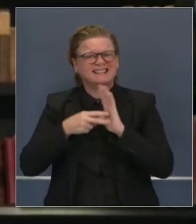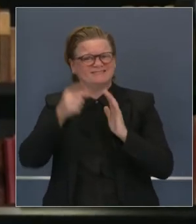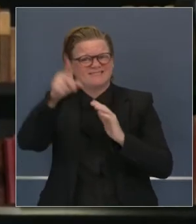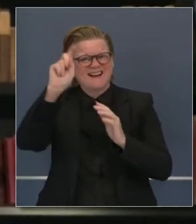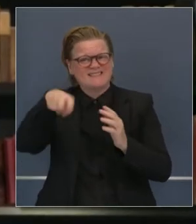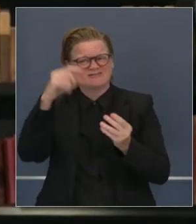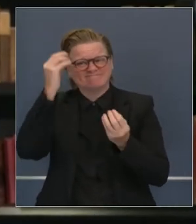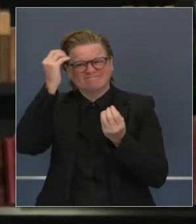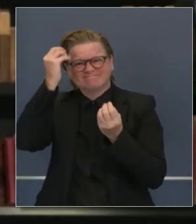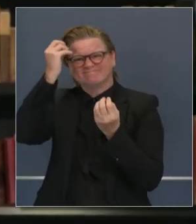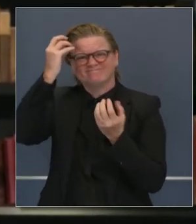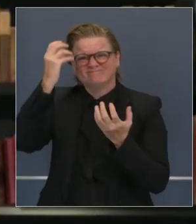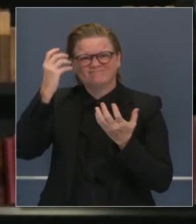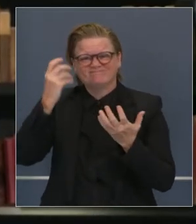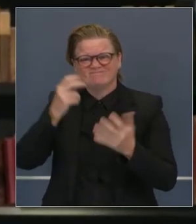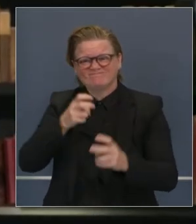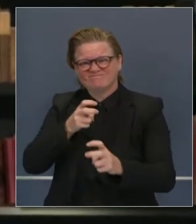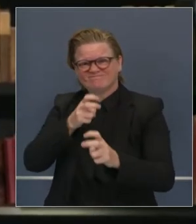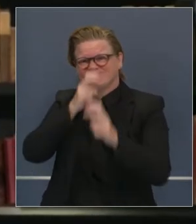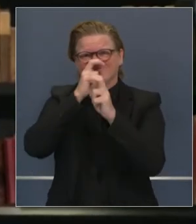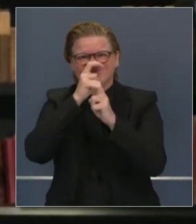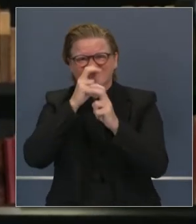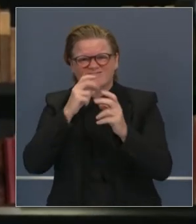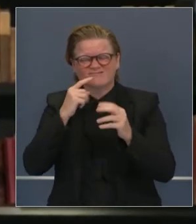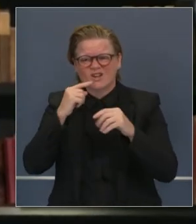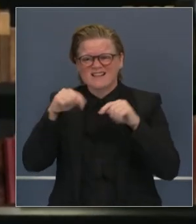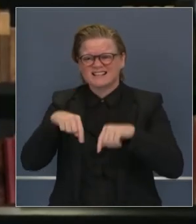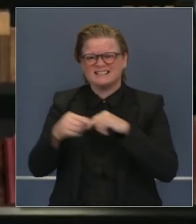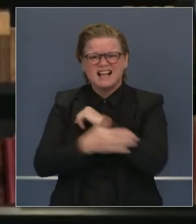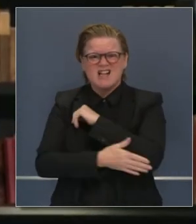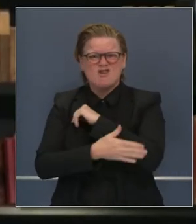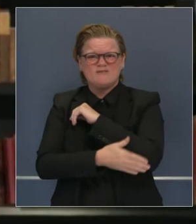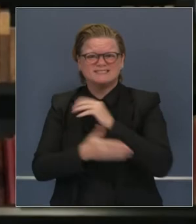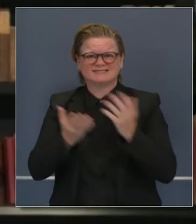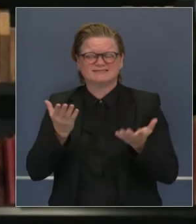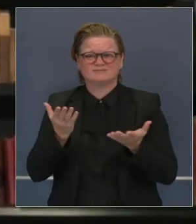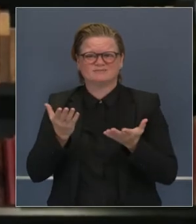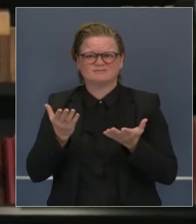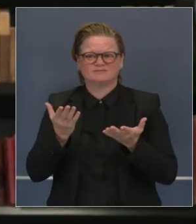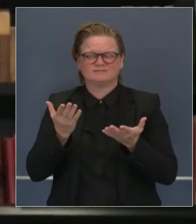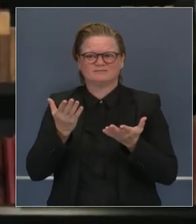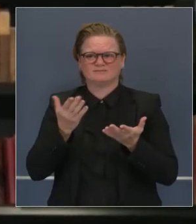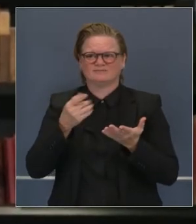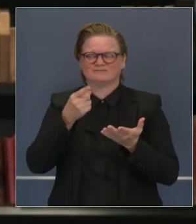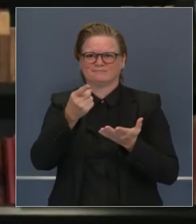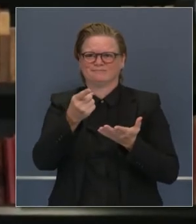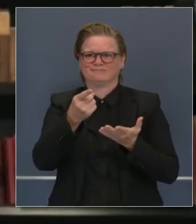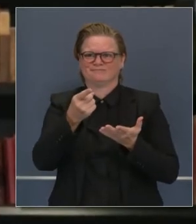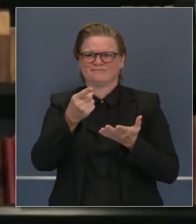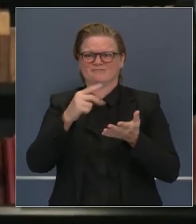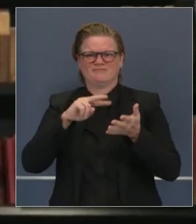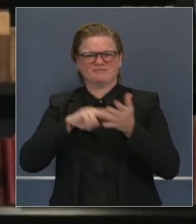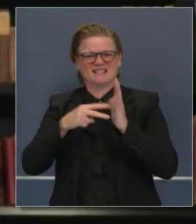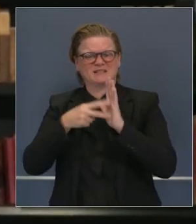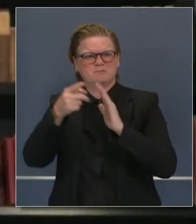estrictas de quedarse en casa en el condado de Los Ángeles, por ejemplo, significa, decía, si